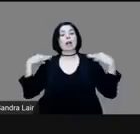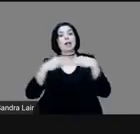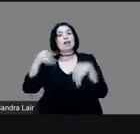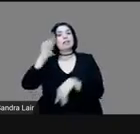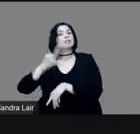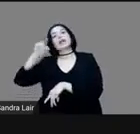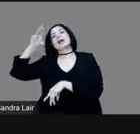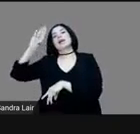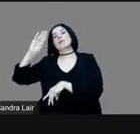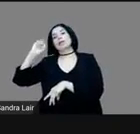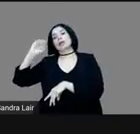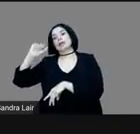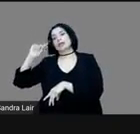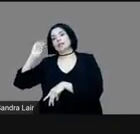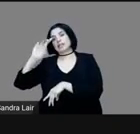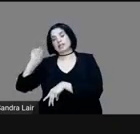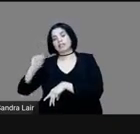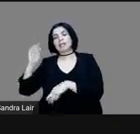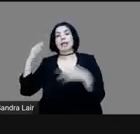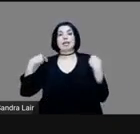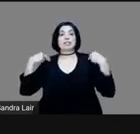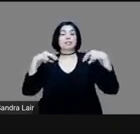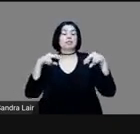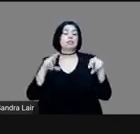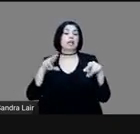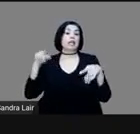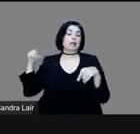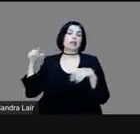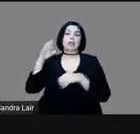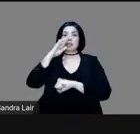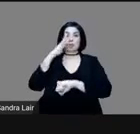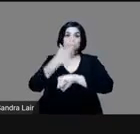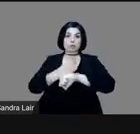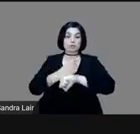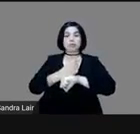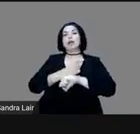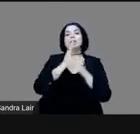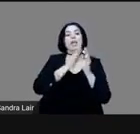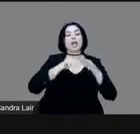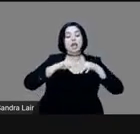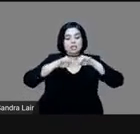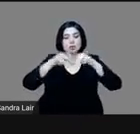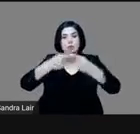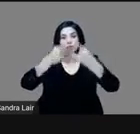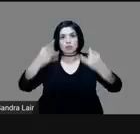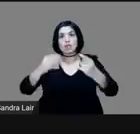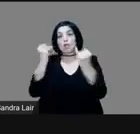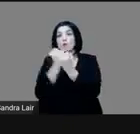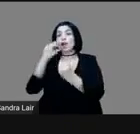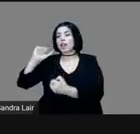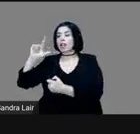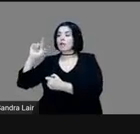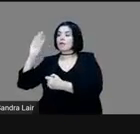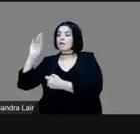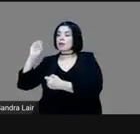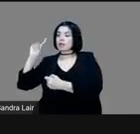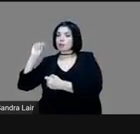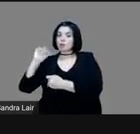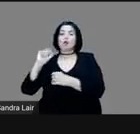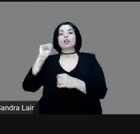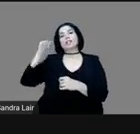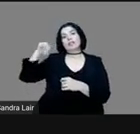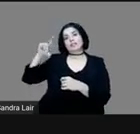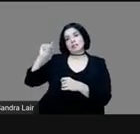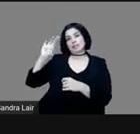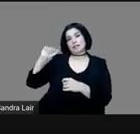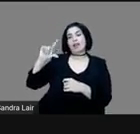Ramírez responsable del archivo histórico también Alberto Ayala en los controles que ha estado en la parte de la transmisión Sandra Lair